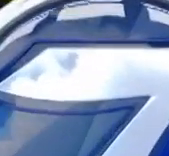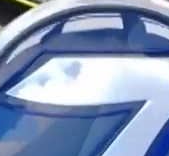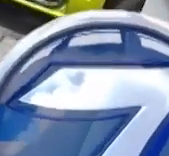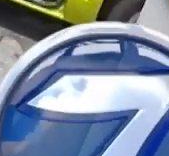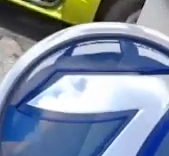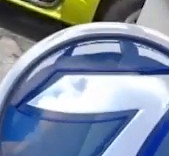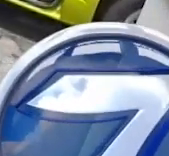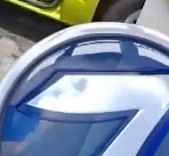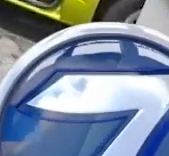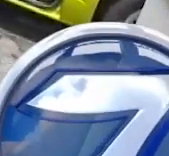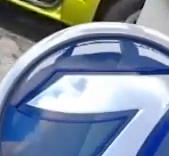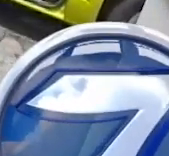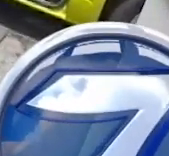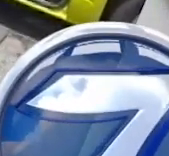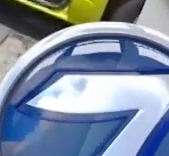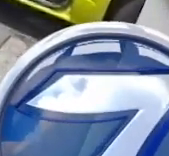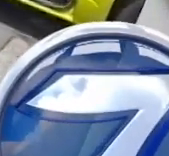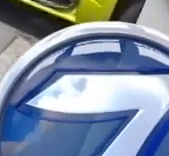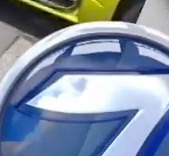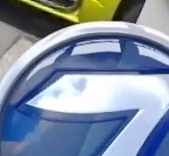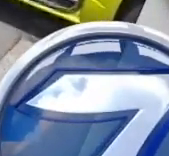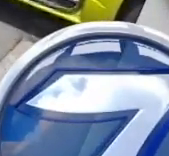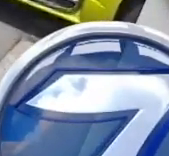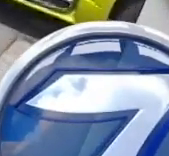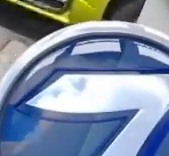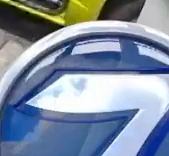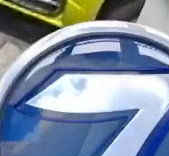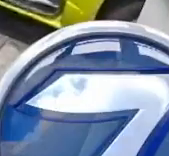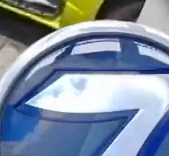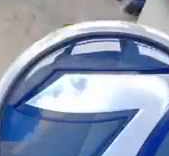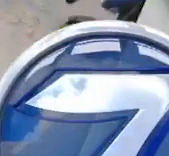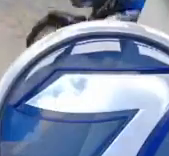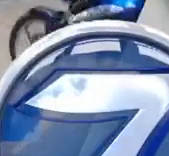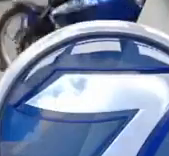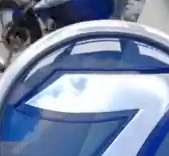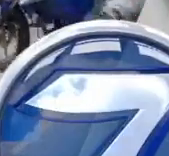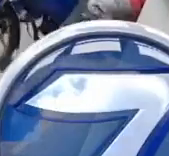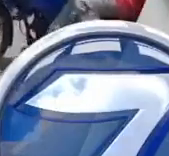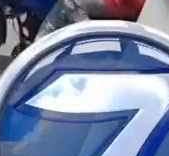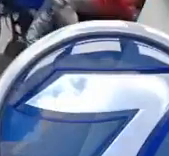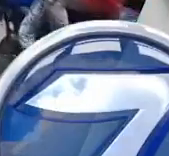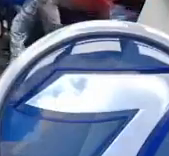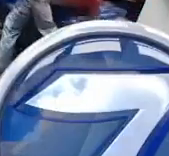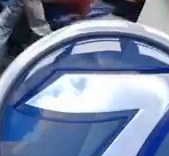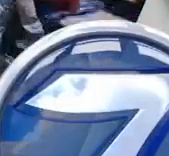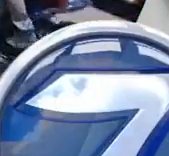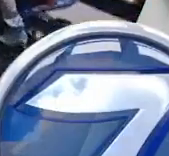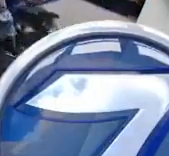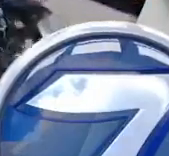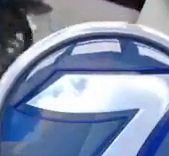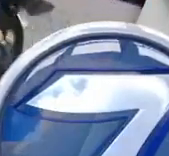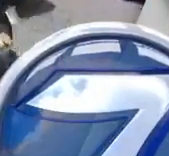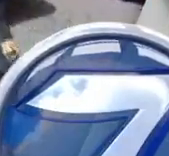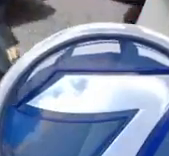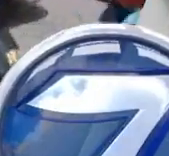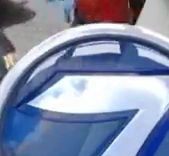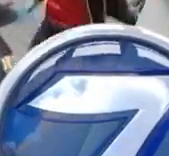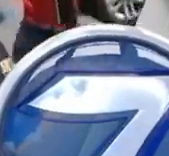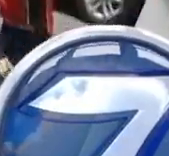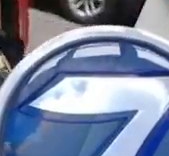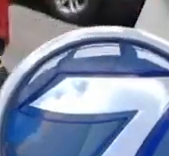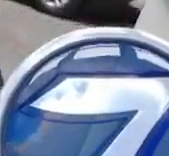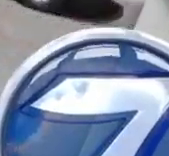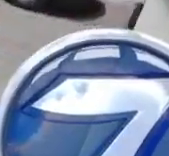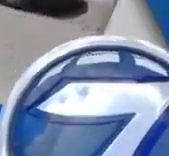En extrañas circunstancias y casi de forma simultánea, dos hombres aparecieron heridos de bala en diferentes puntos